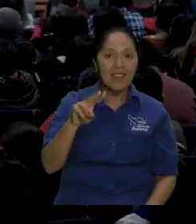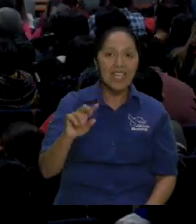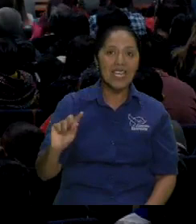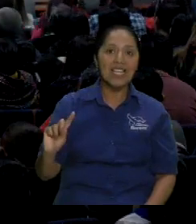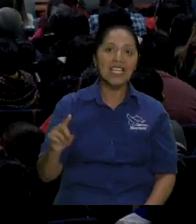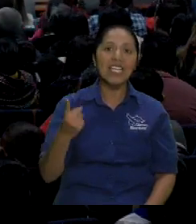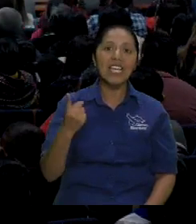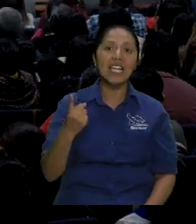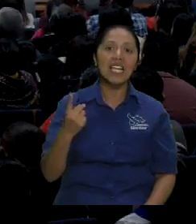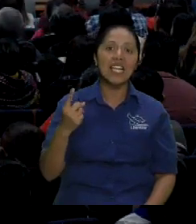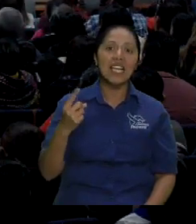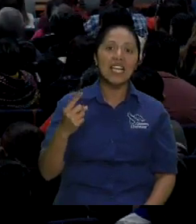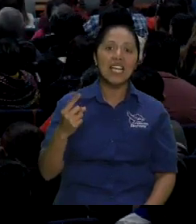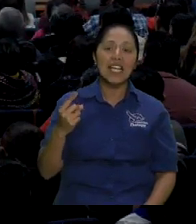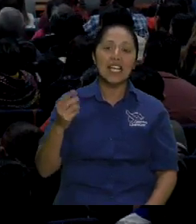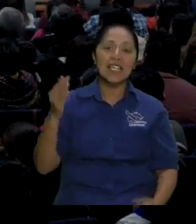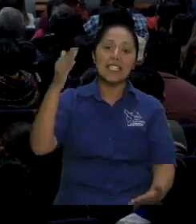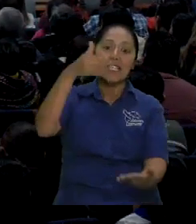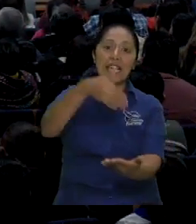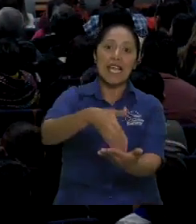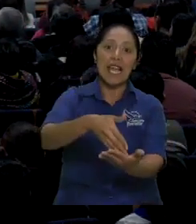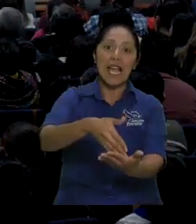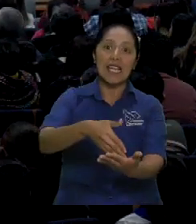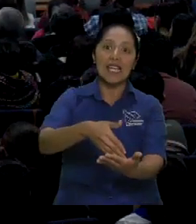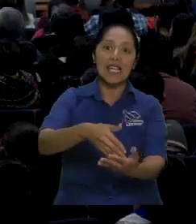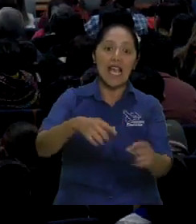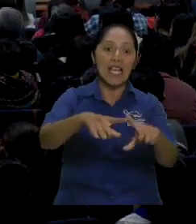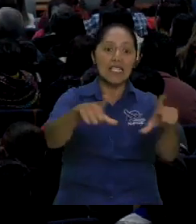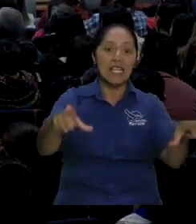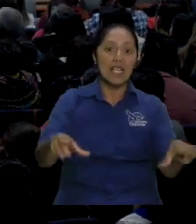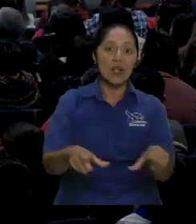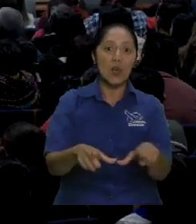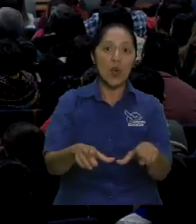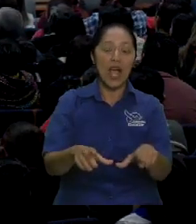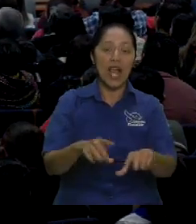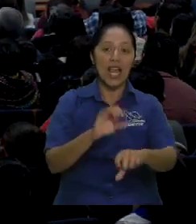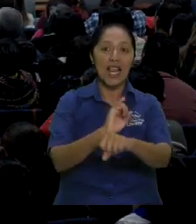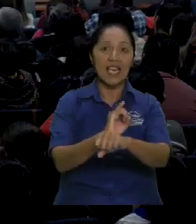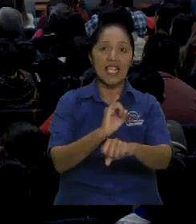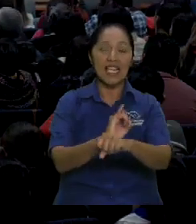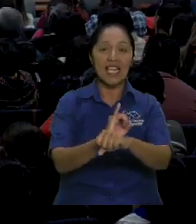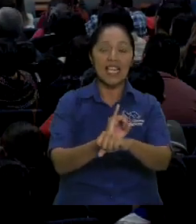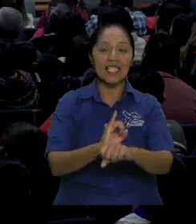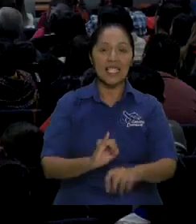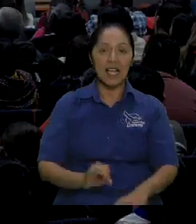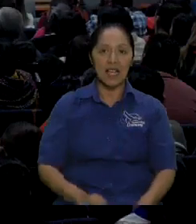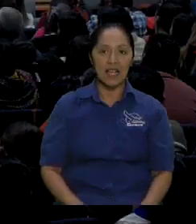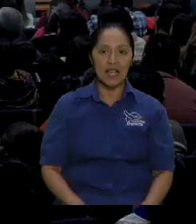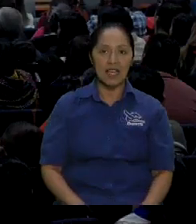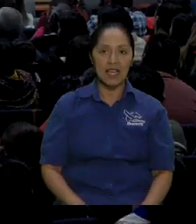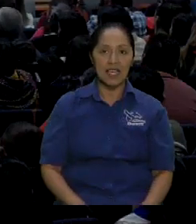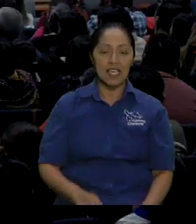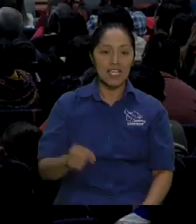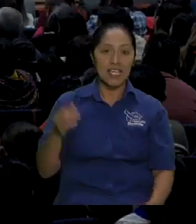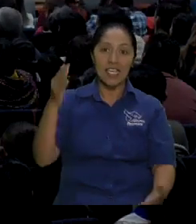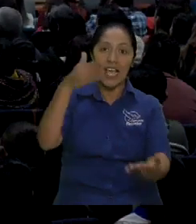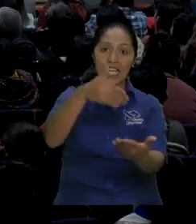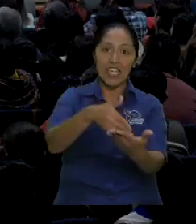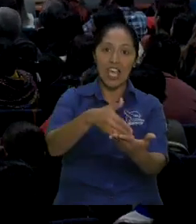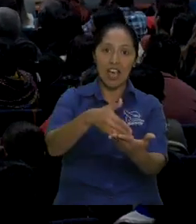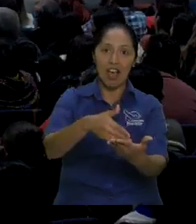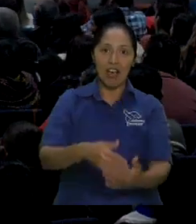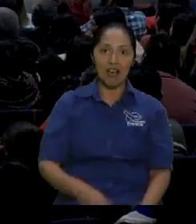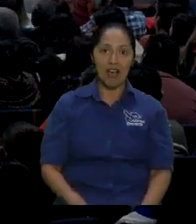pero un montón de gente ay va a venir tal grupo aleluya gloria a Dios ahí voy a estar la próxima vez le traigo al buki si quiere